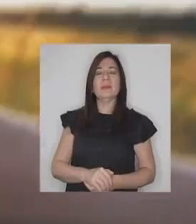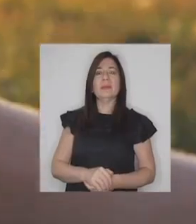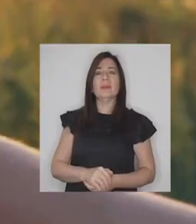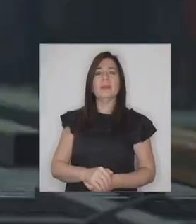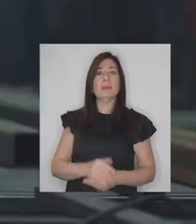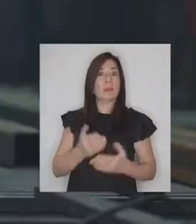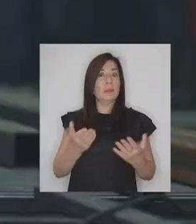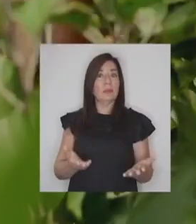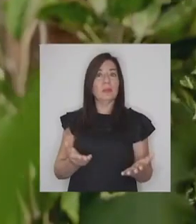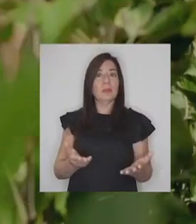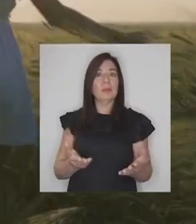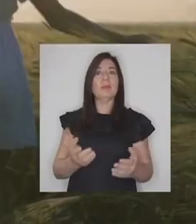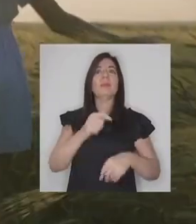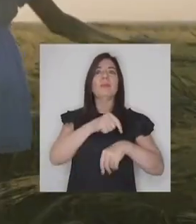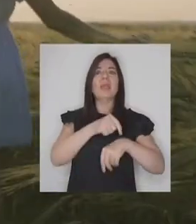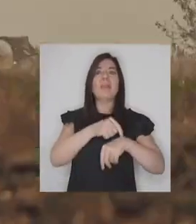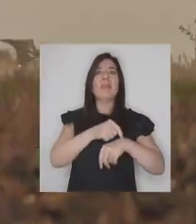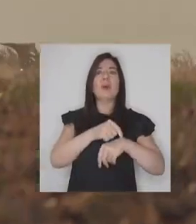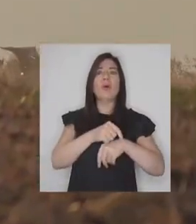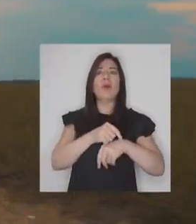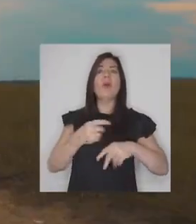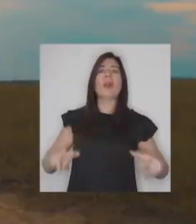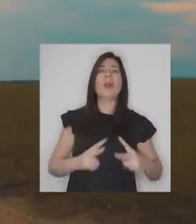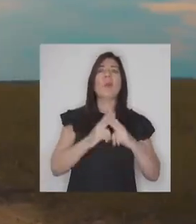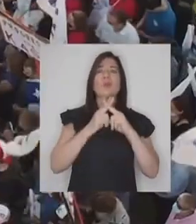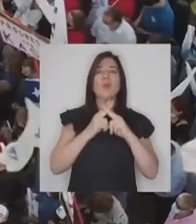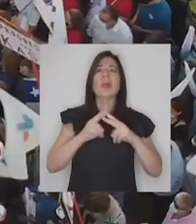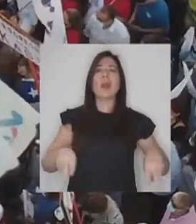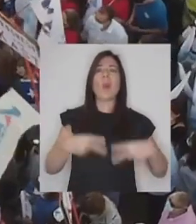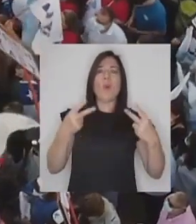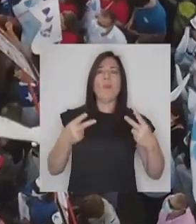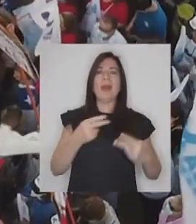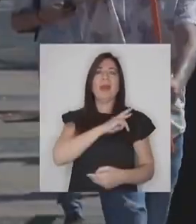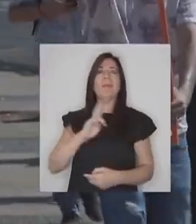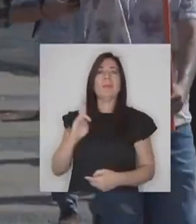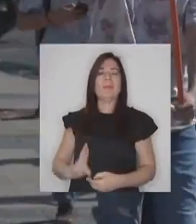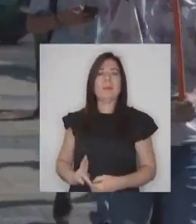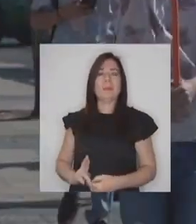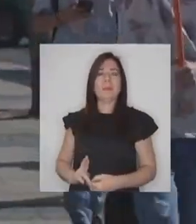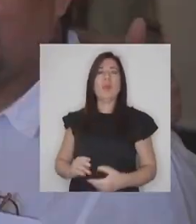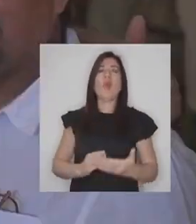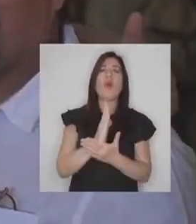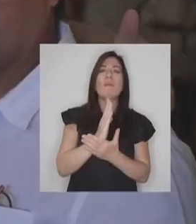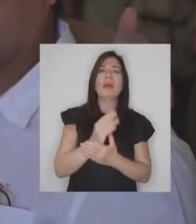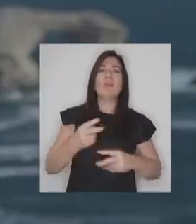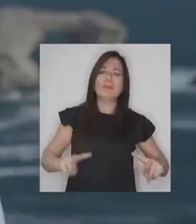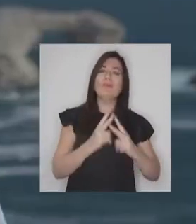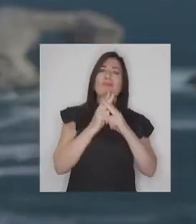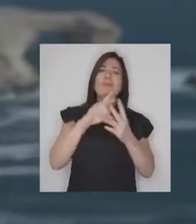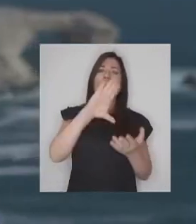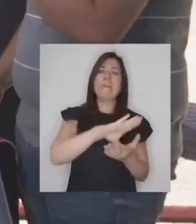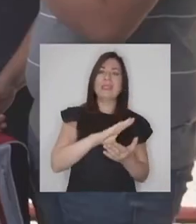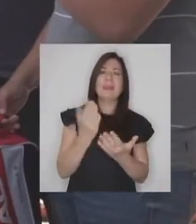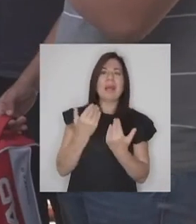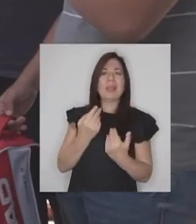Por eso, ahora es tiempo de reconstruir y recuperar con republicanos Comenzaremos a reconstruir nuestro país